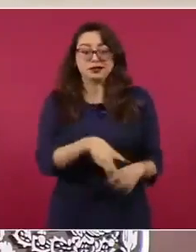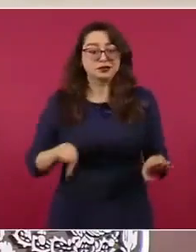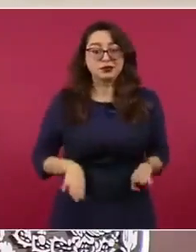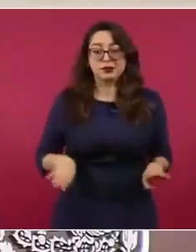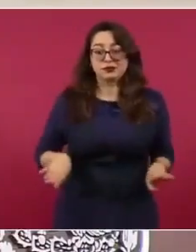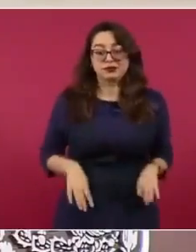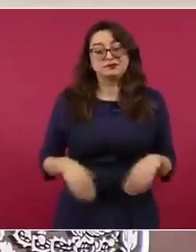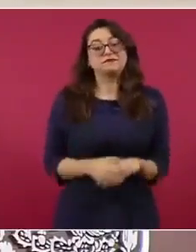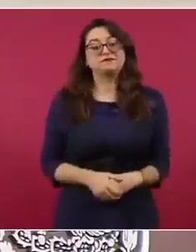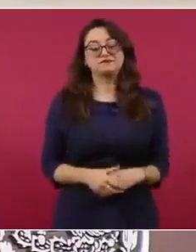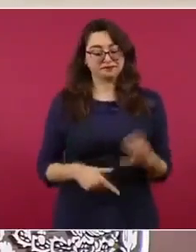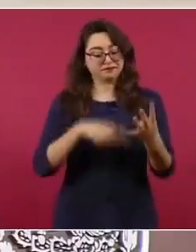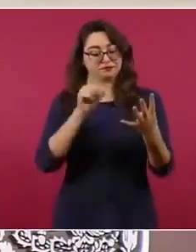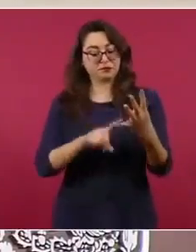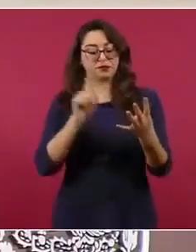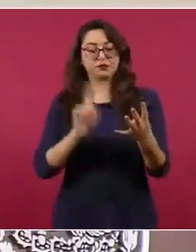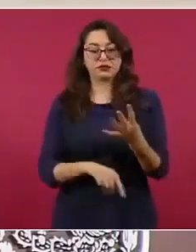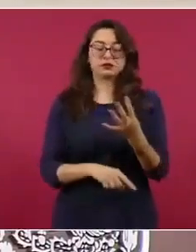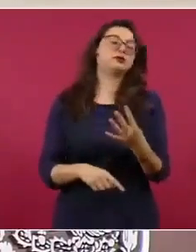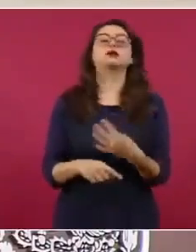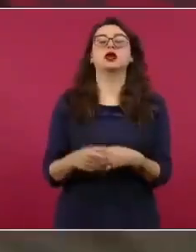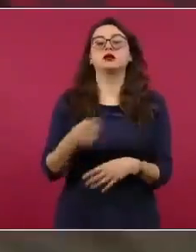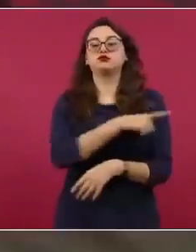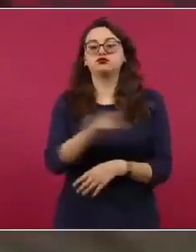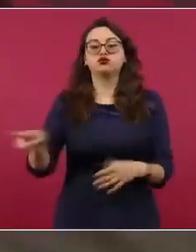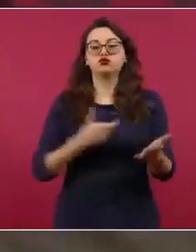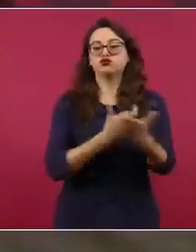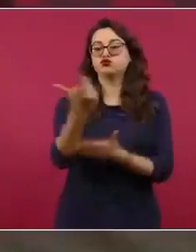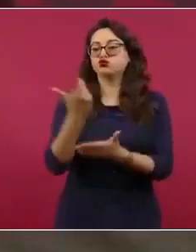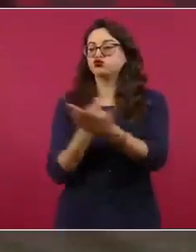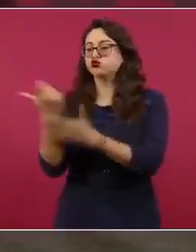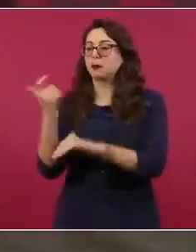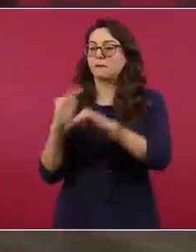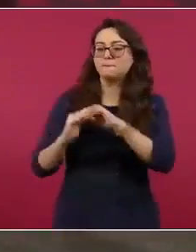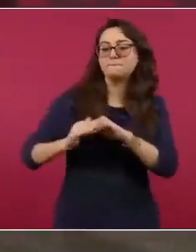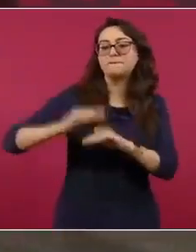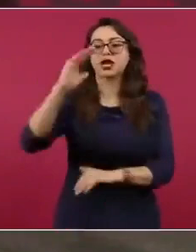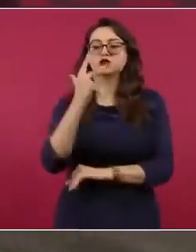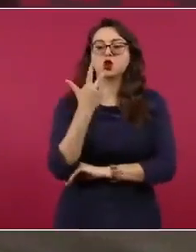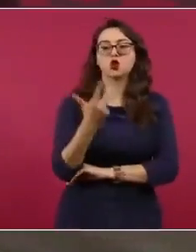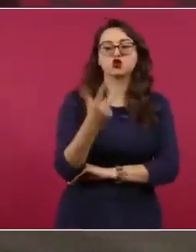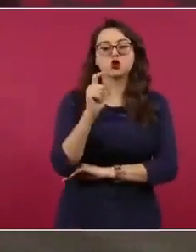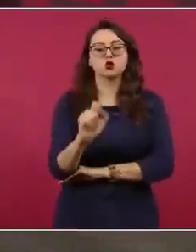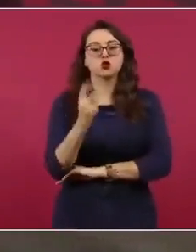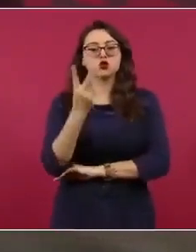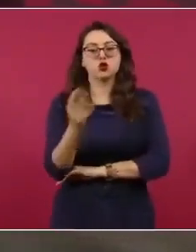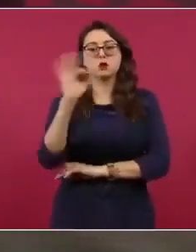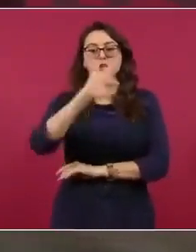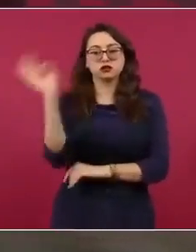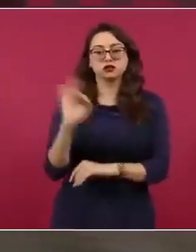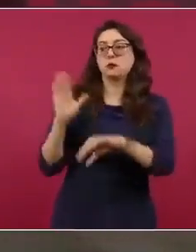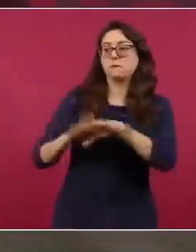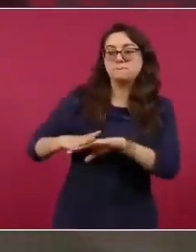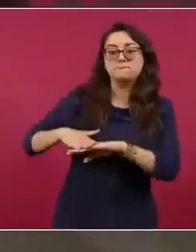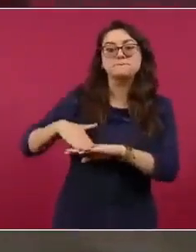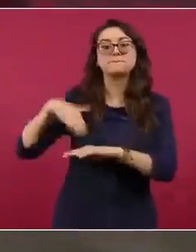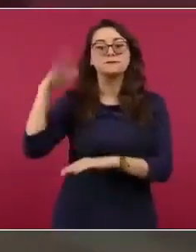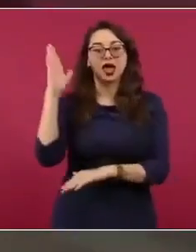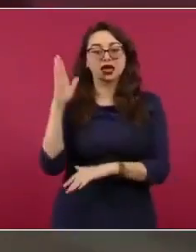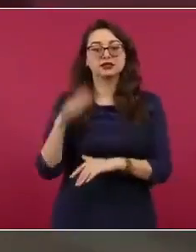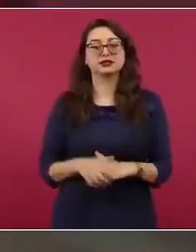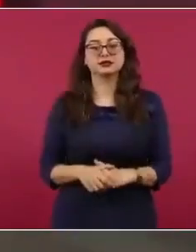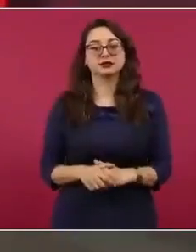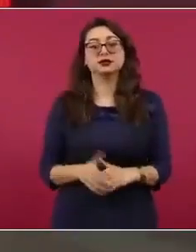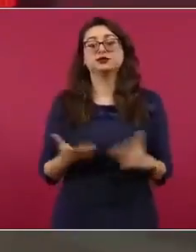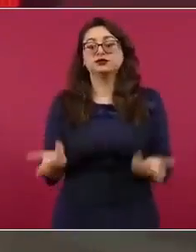aumento salarial, promedio 8.2, pero algo que es muy importante, ningún